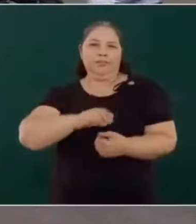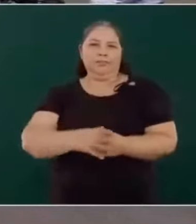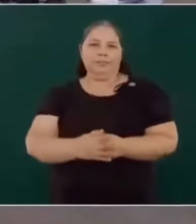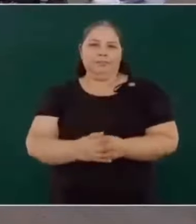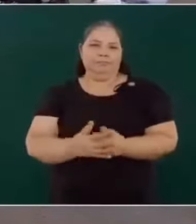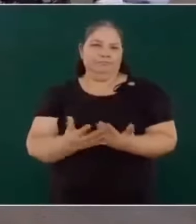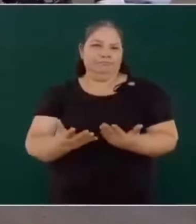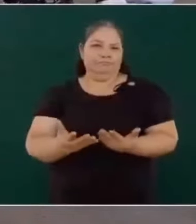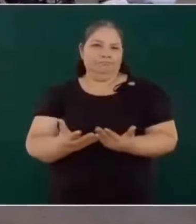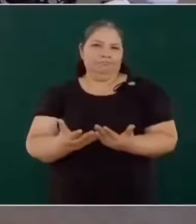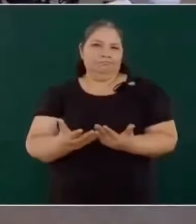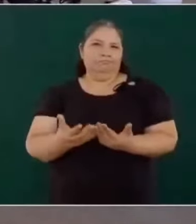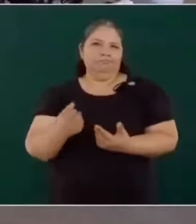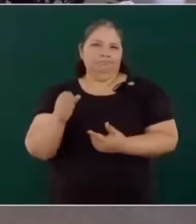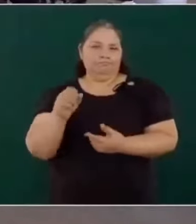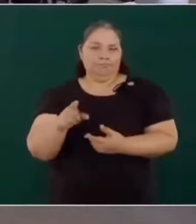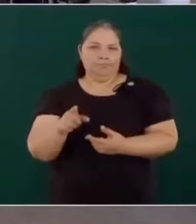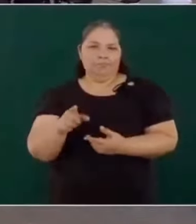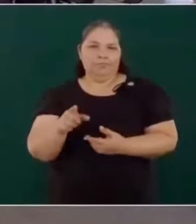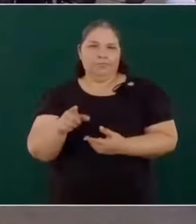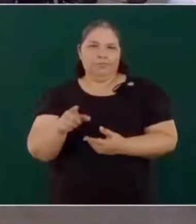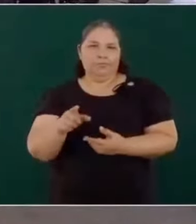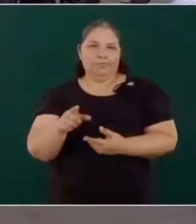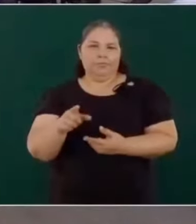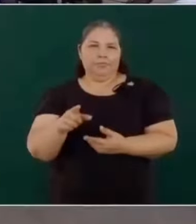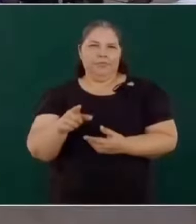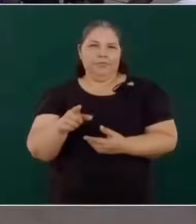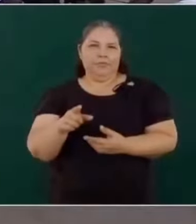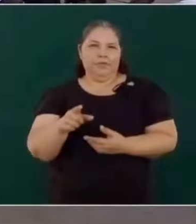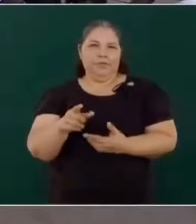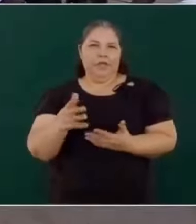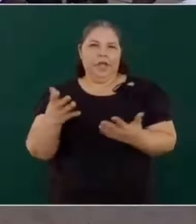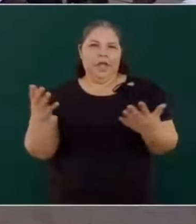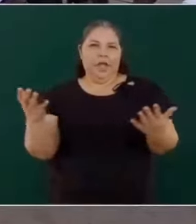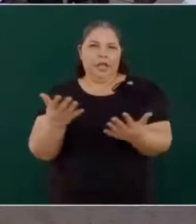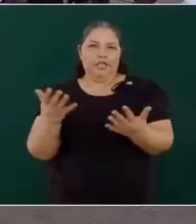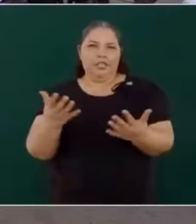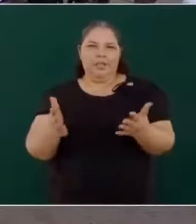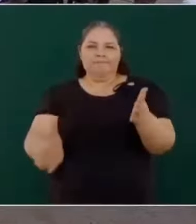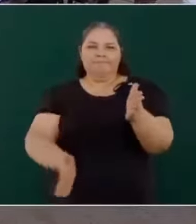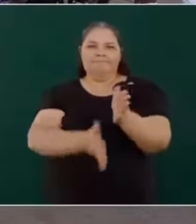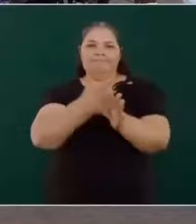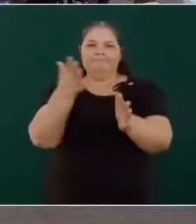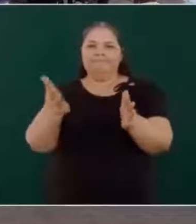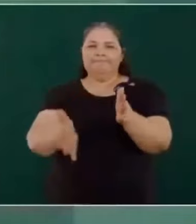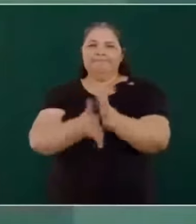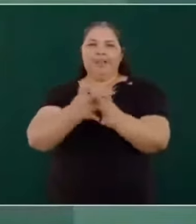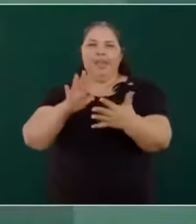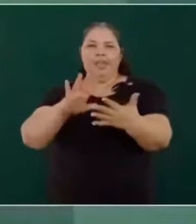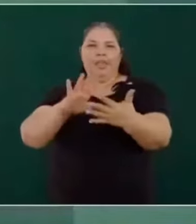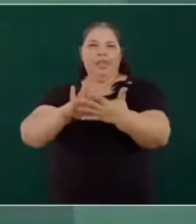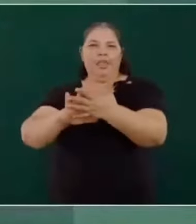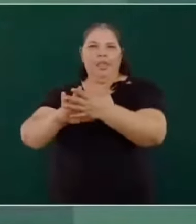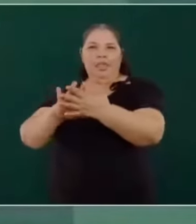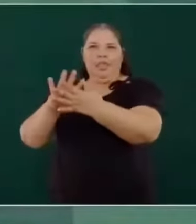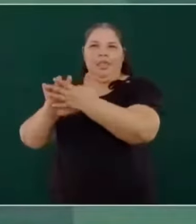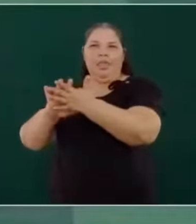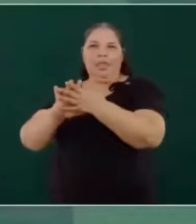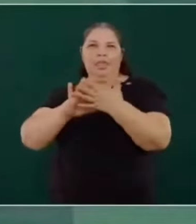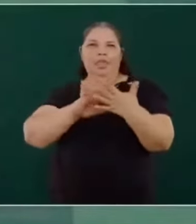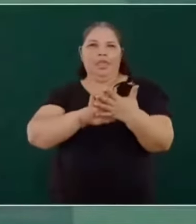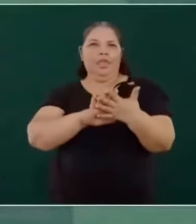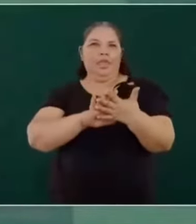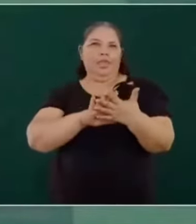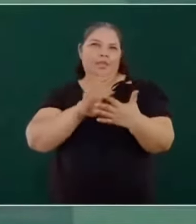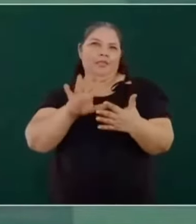Pero también hacían reclusorios, porque las cárceles también